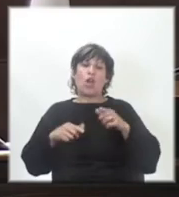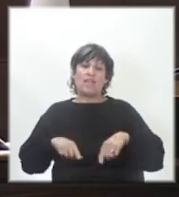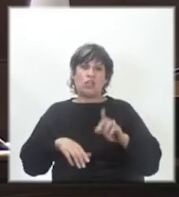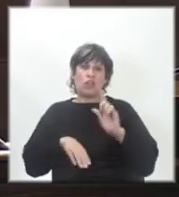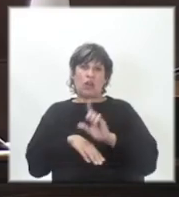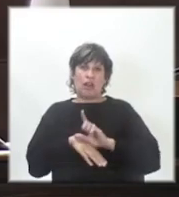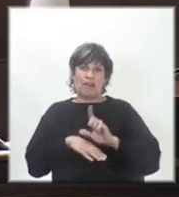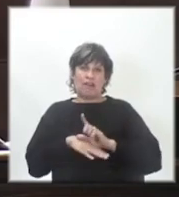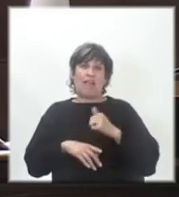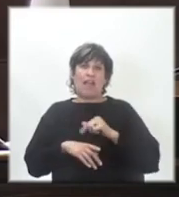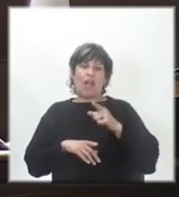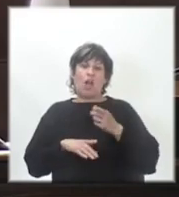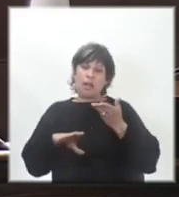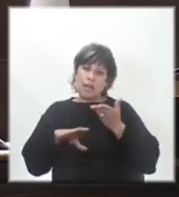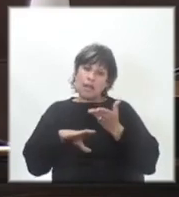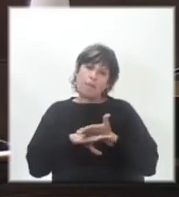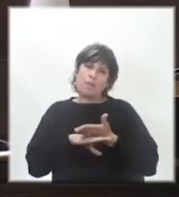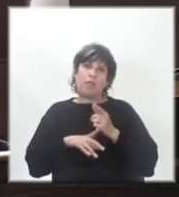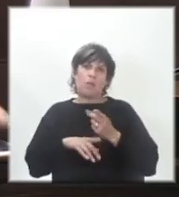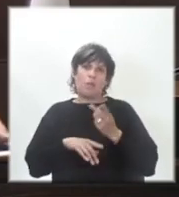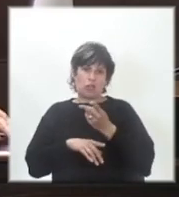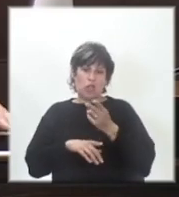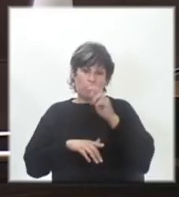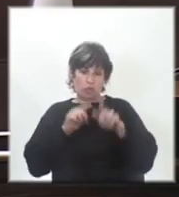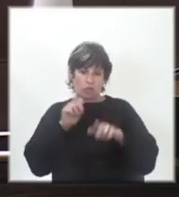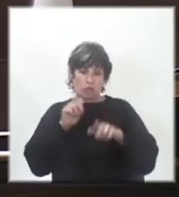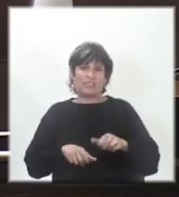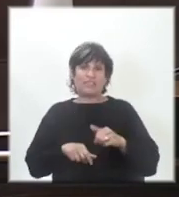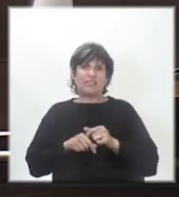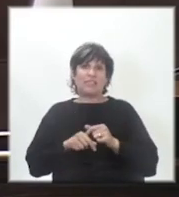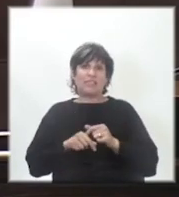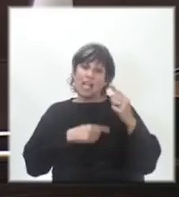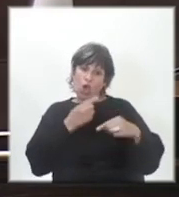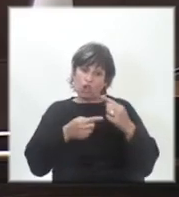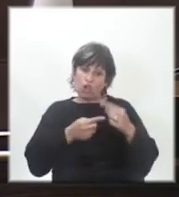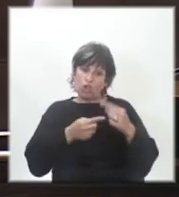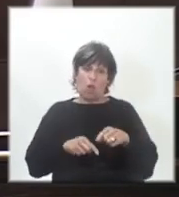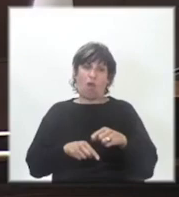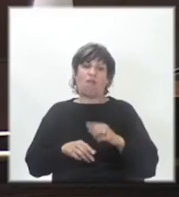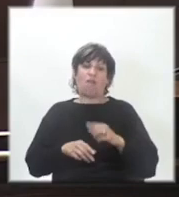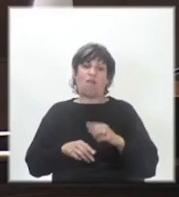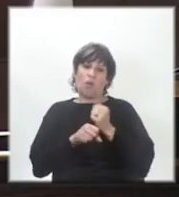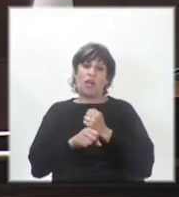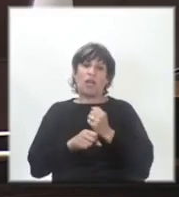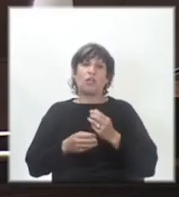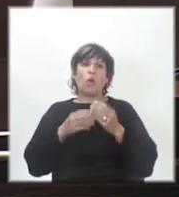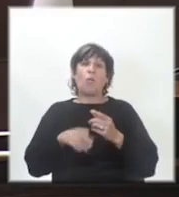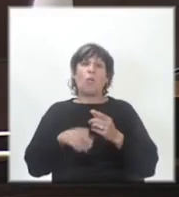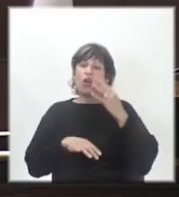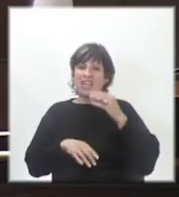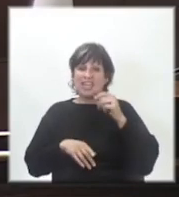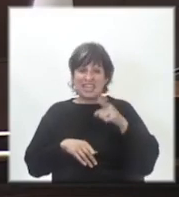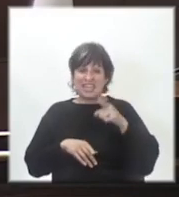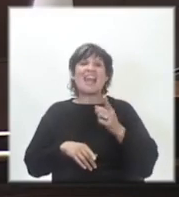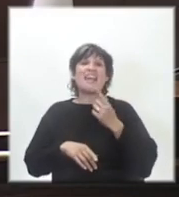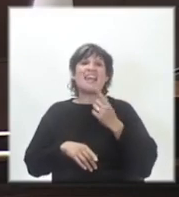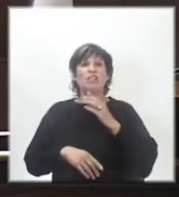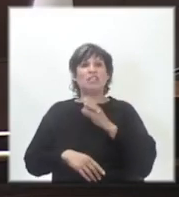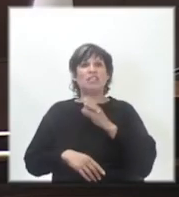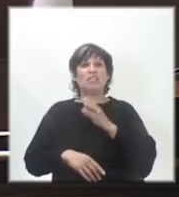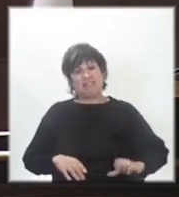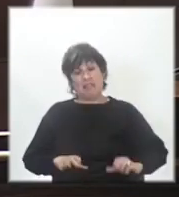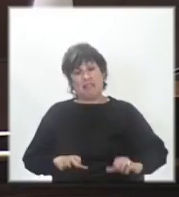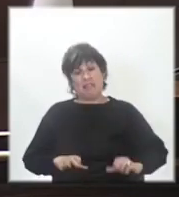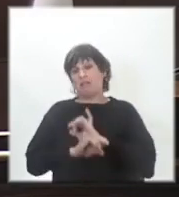le solicitó a estas dos personas que continuaran porque creían las políticas de Estado, claramente.